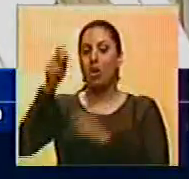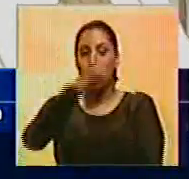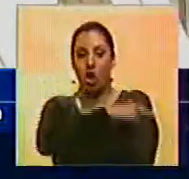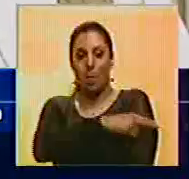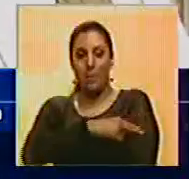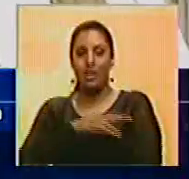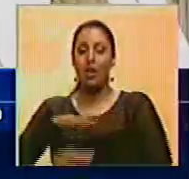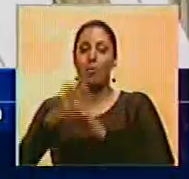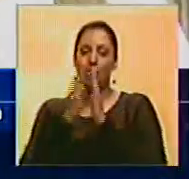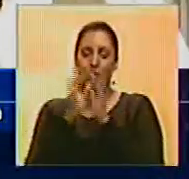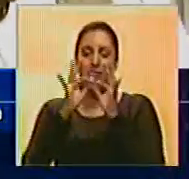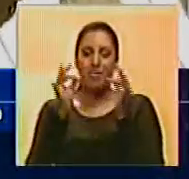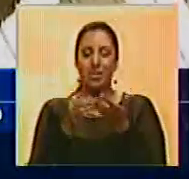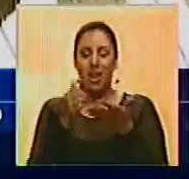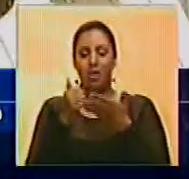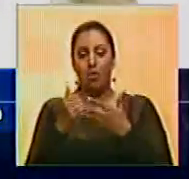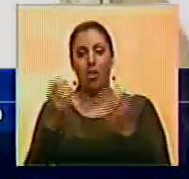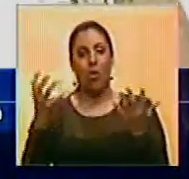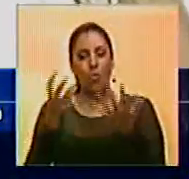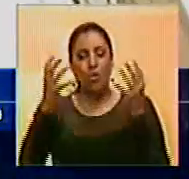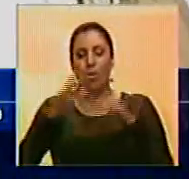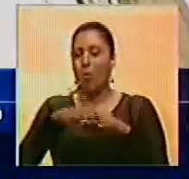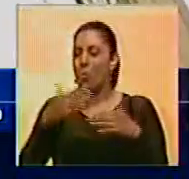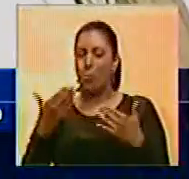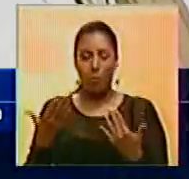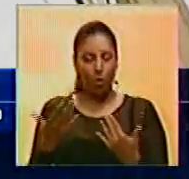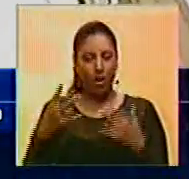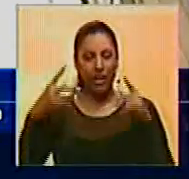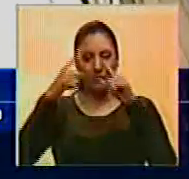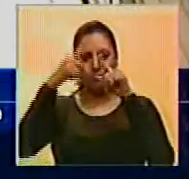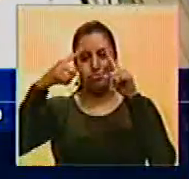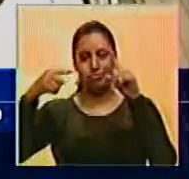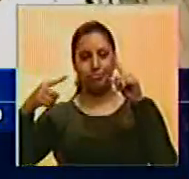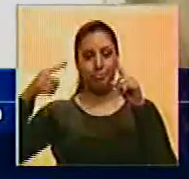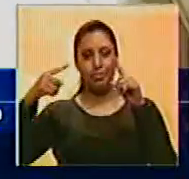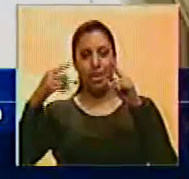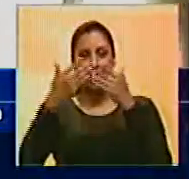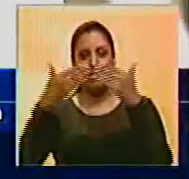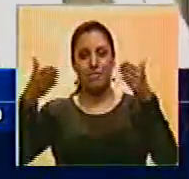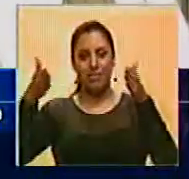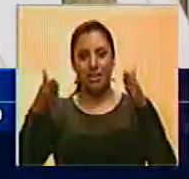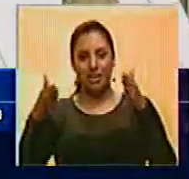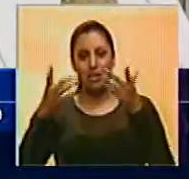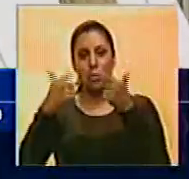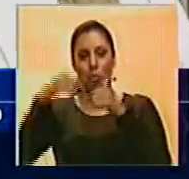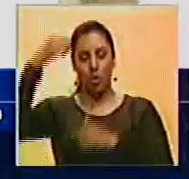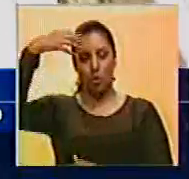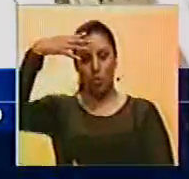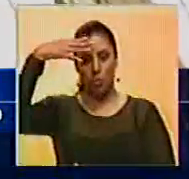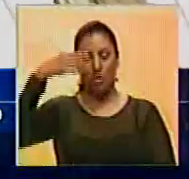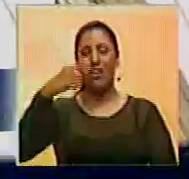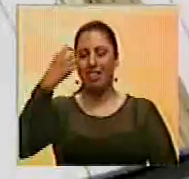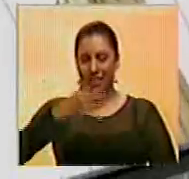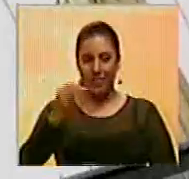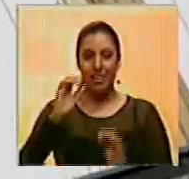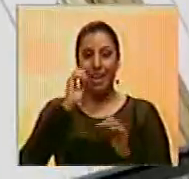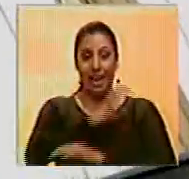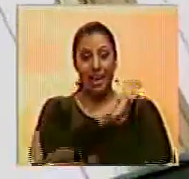por petición de su familia. El fuego se habría producido por un cortocircuito en un tablero de electricidad, un verdadero héroe.